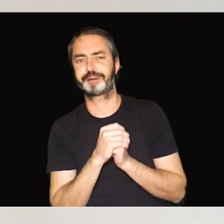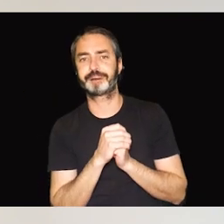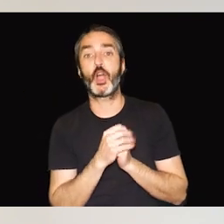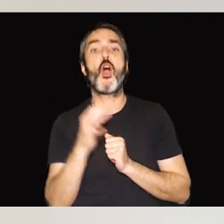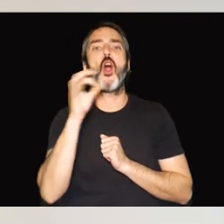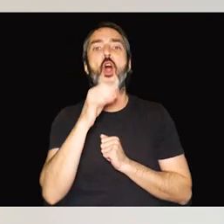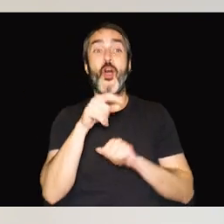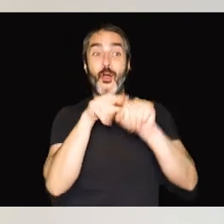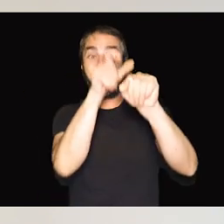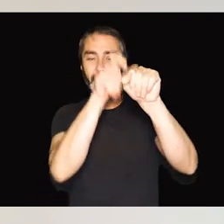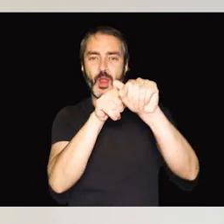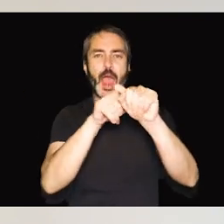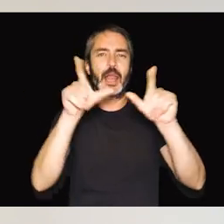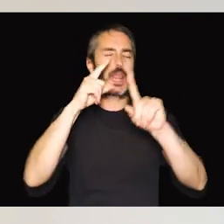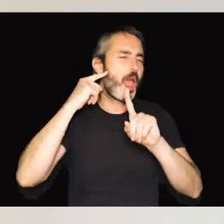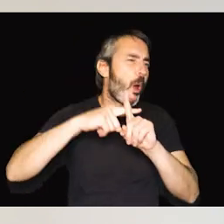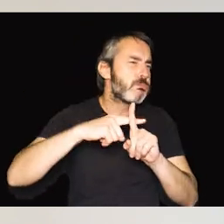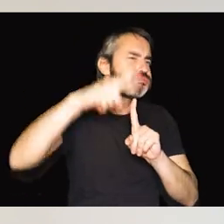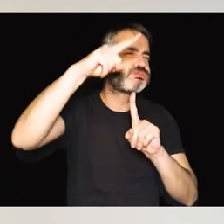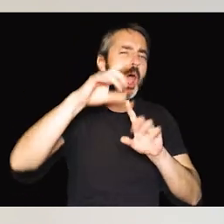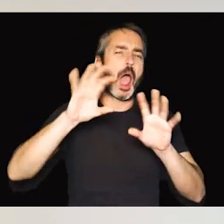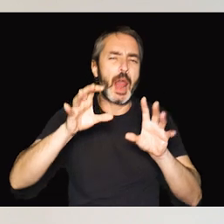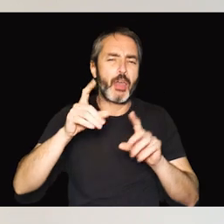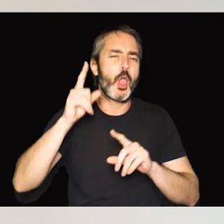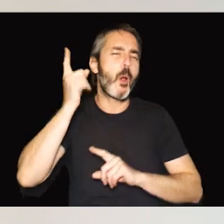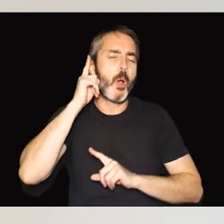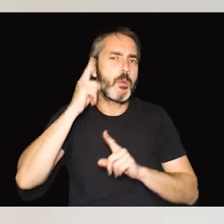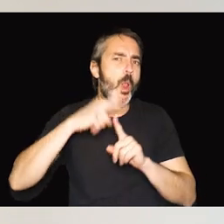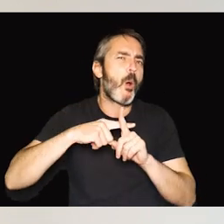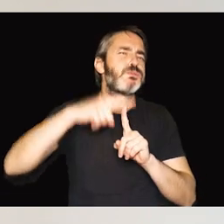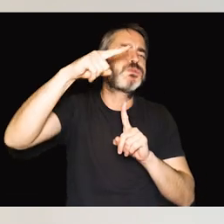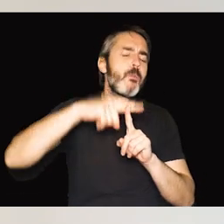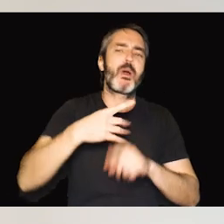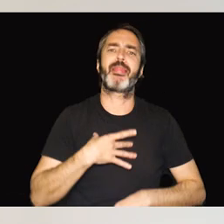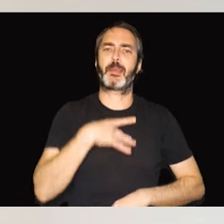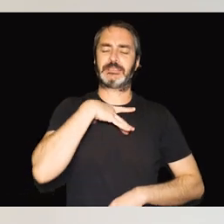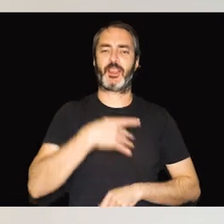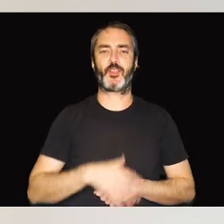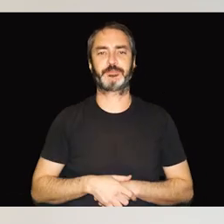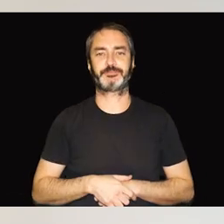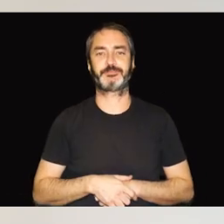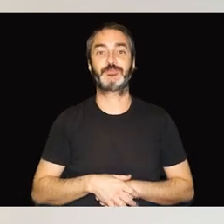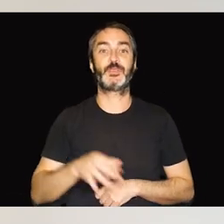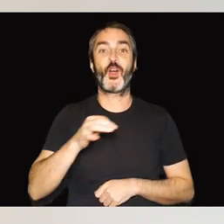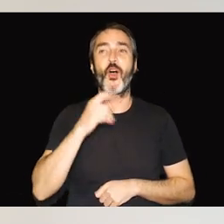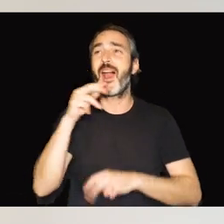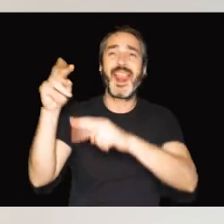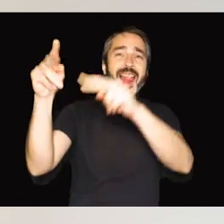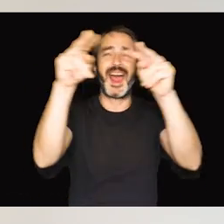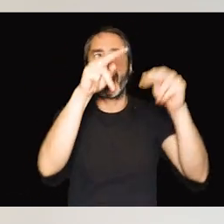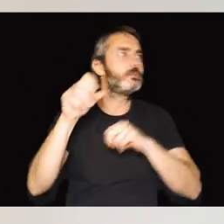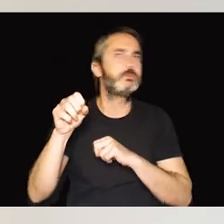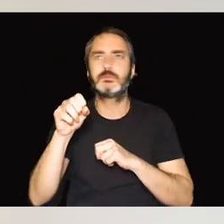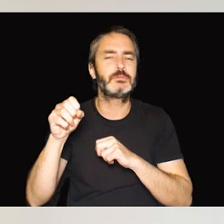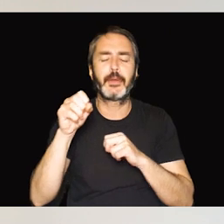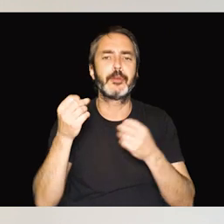Necesita subir mucho el volumen de la televisión, de la radio, del móvil. Tiene dificultades para seguir una conversación